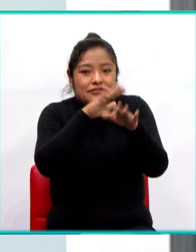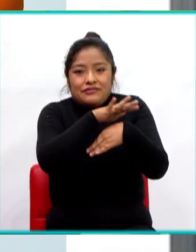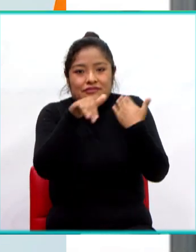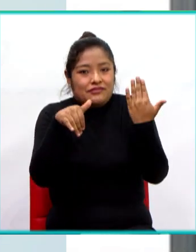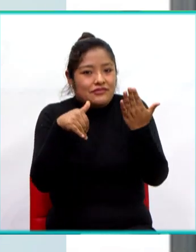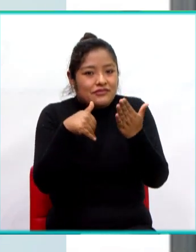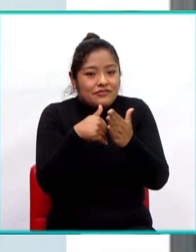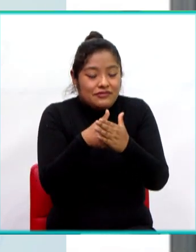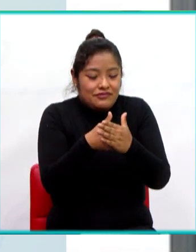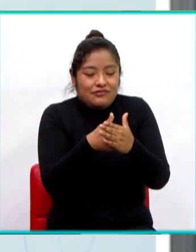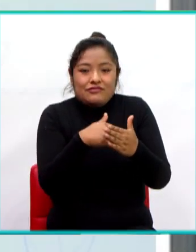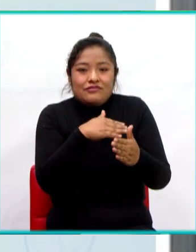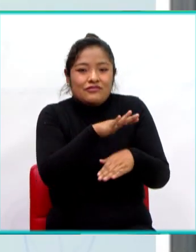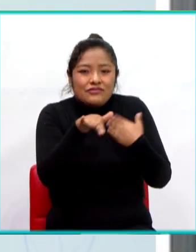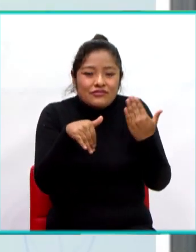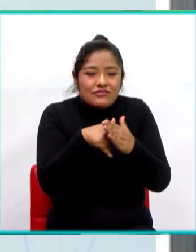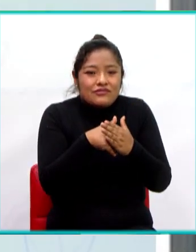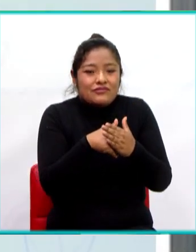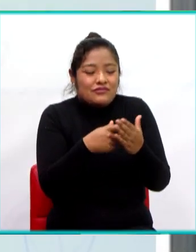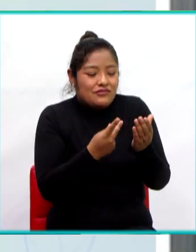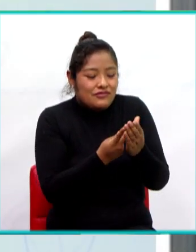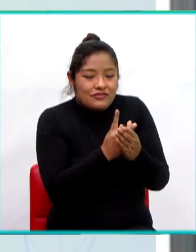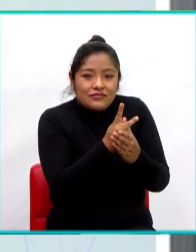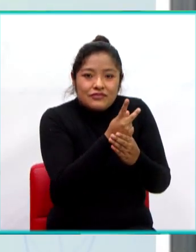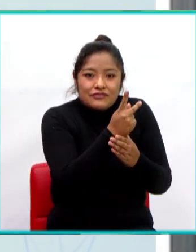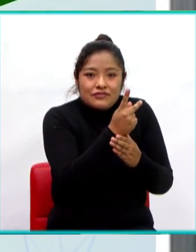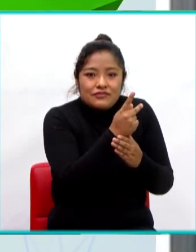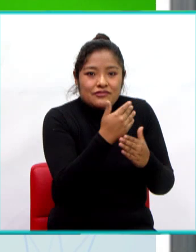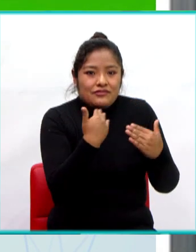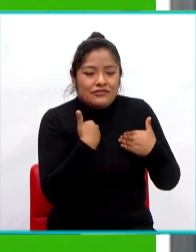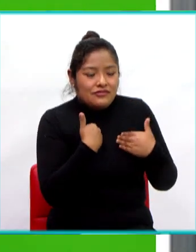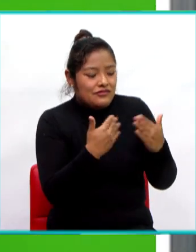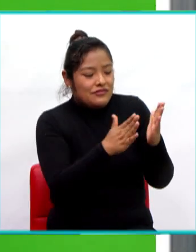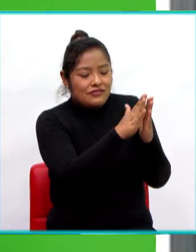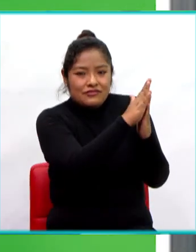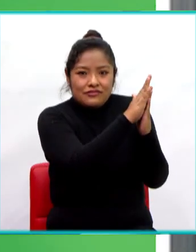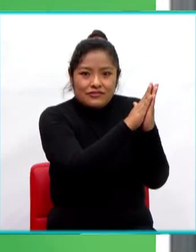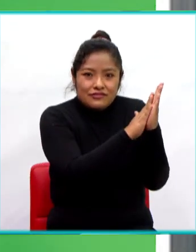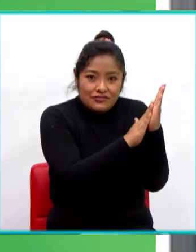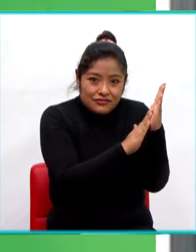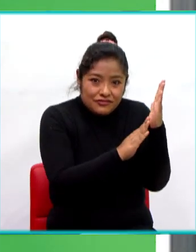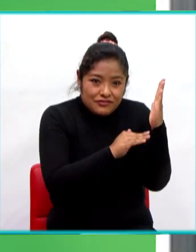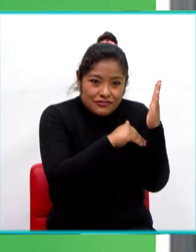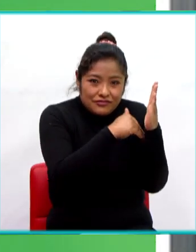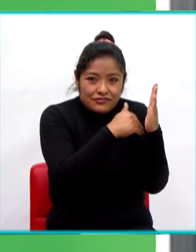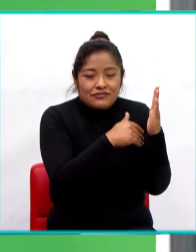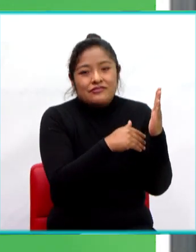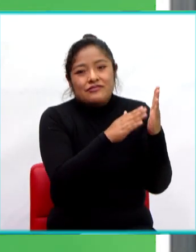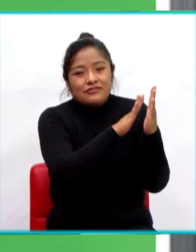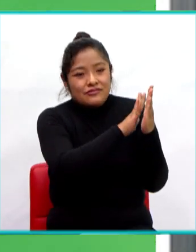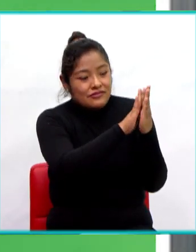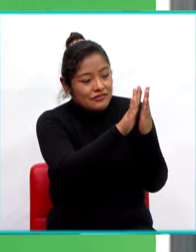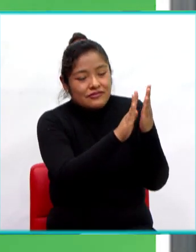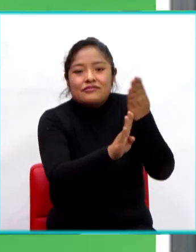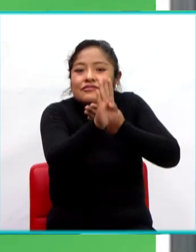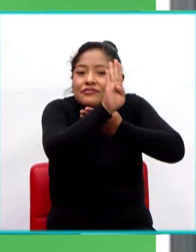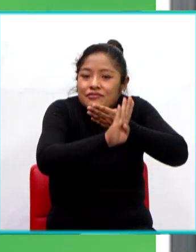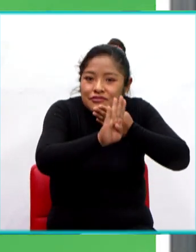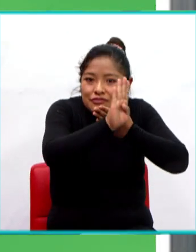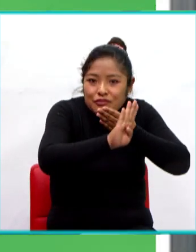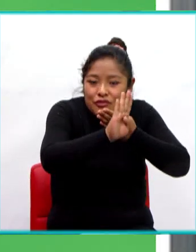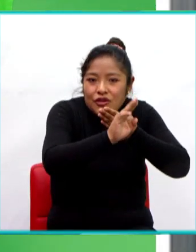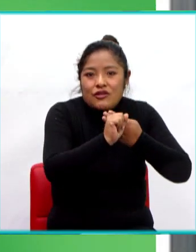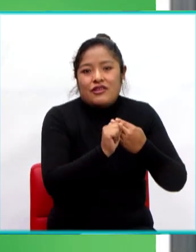reino planta. Y se compone de una pared celular. Esta pared celular le da protección y rigidez a la